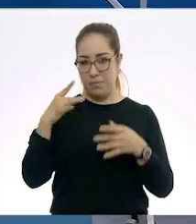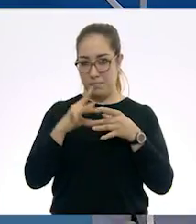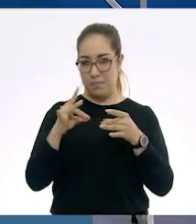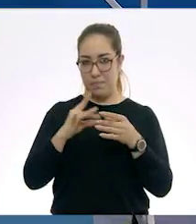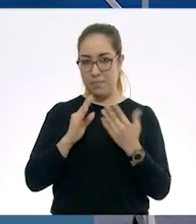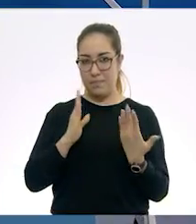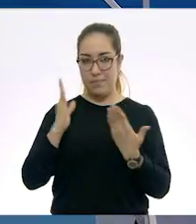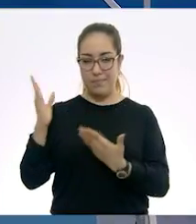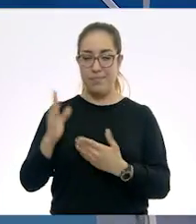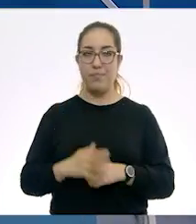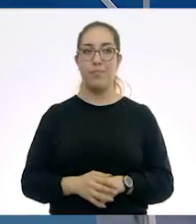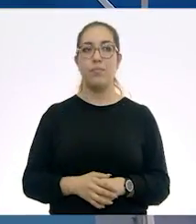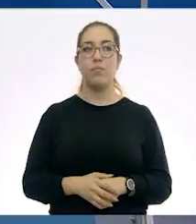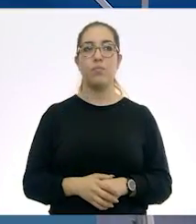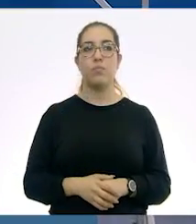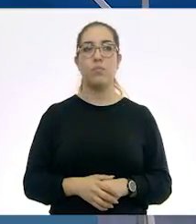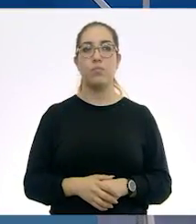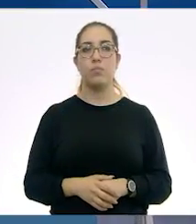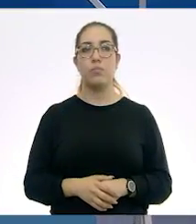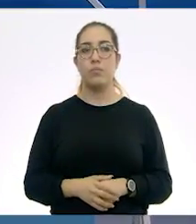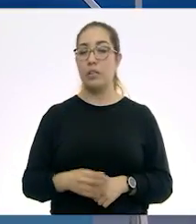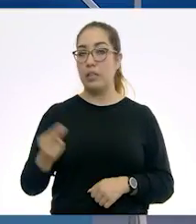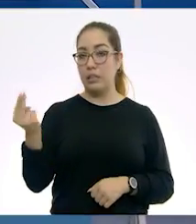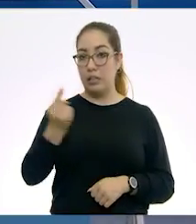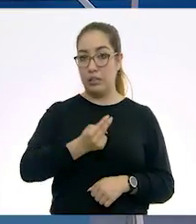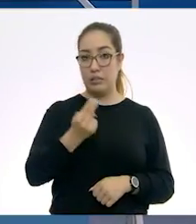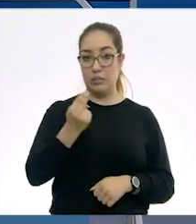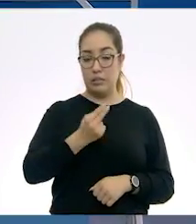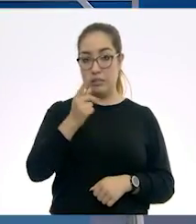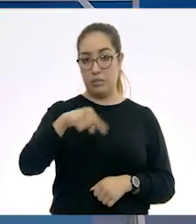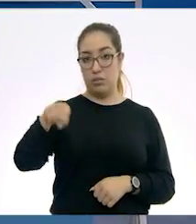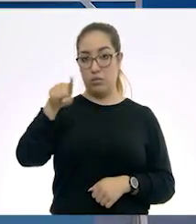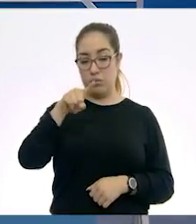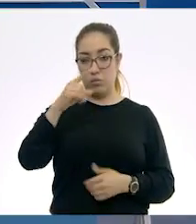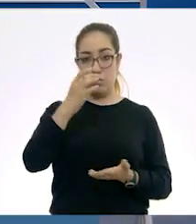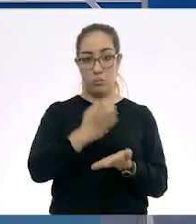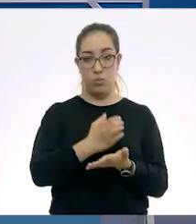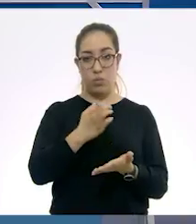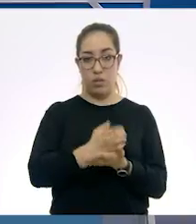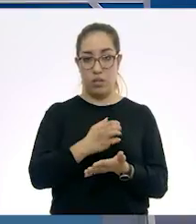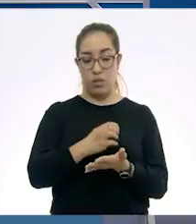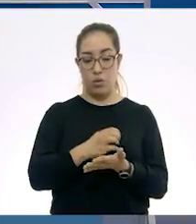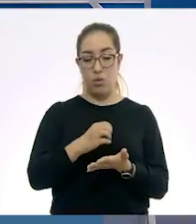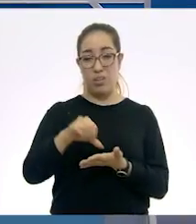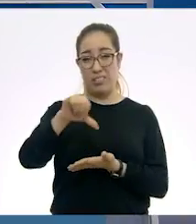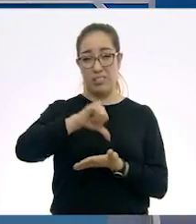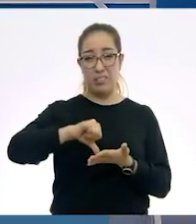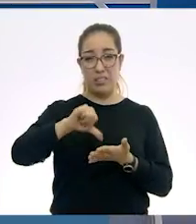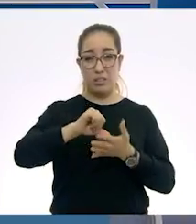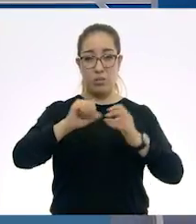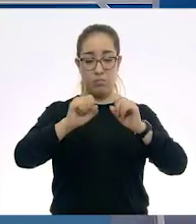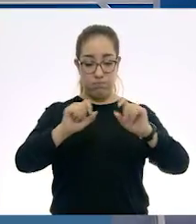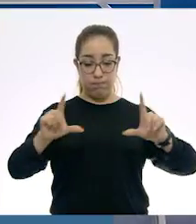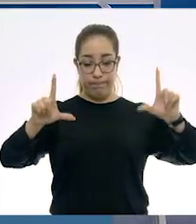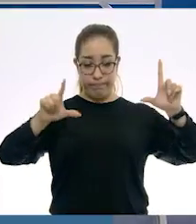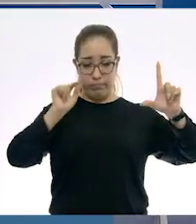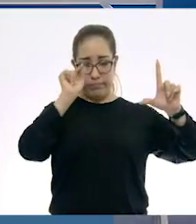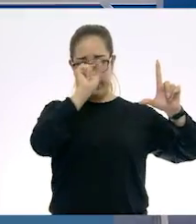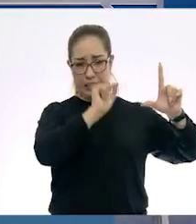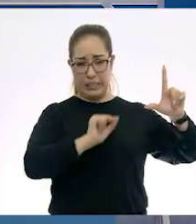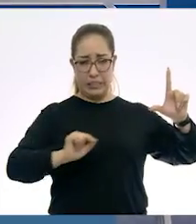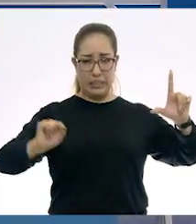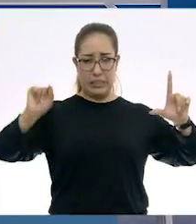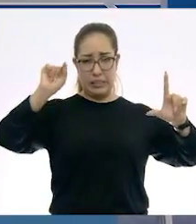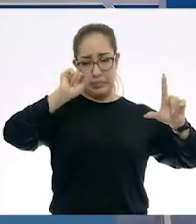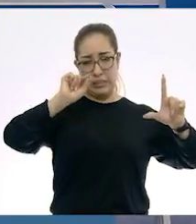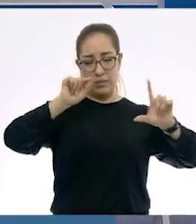Vamos a necesitar que en su cuaderno hagan al centro un círculo grande en el que podamos anotar